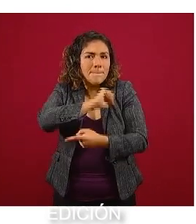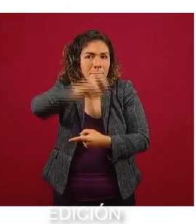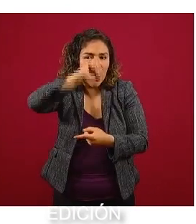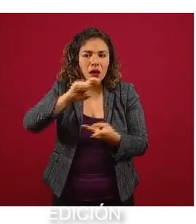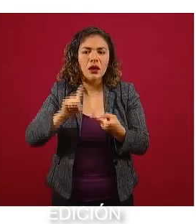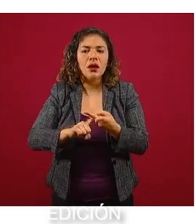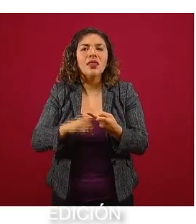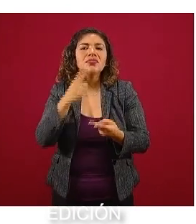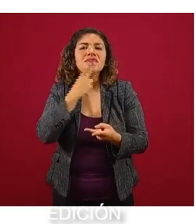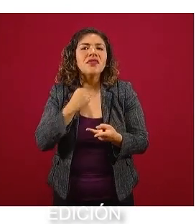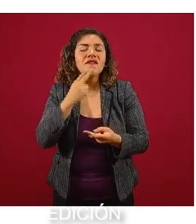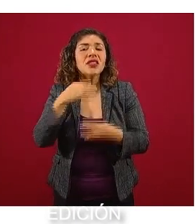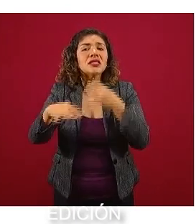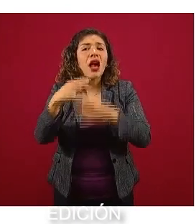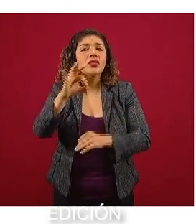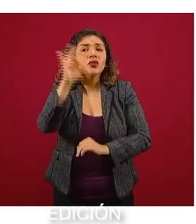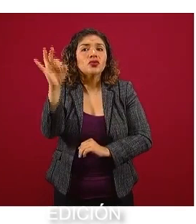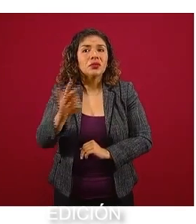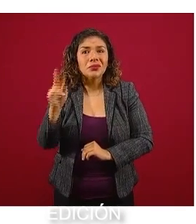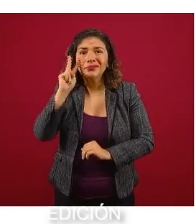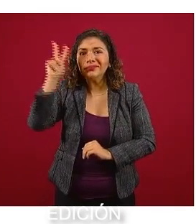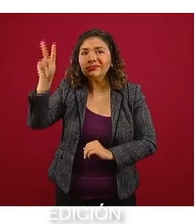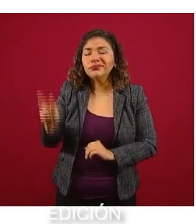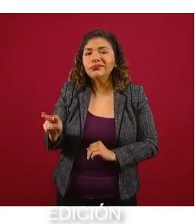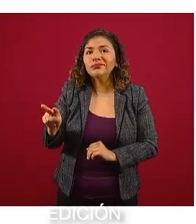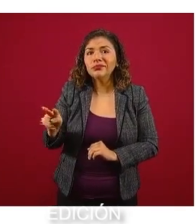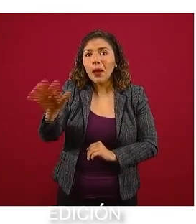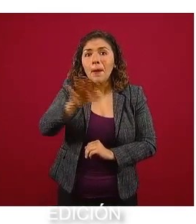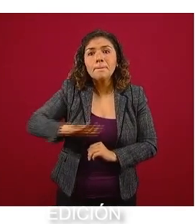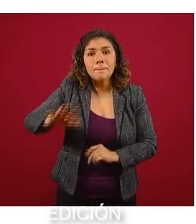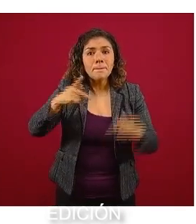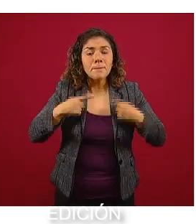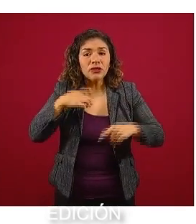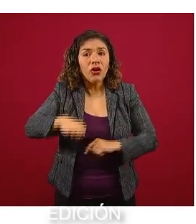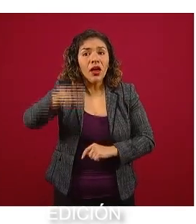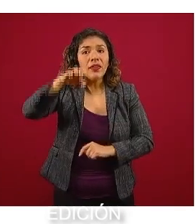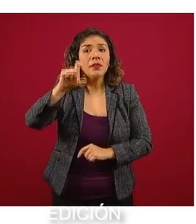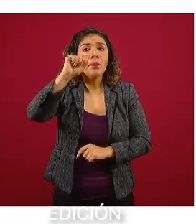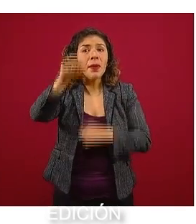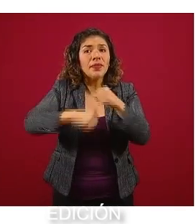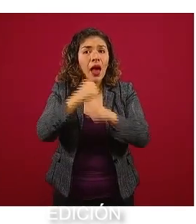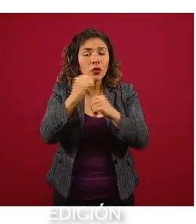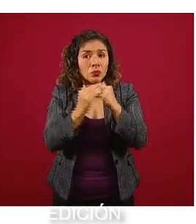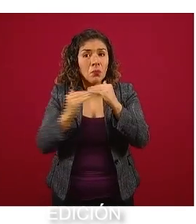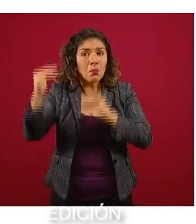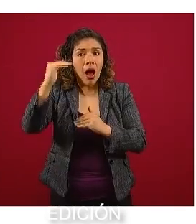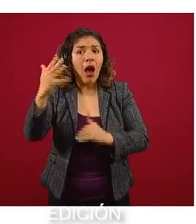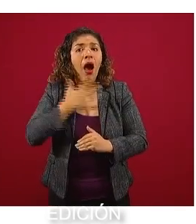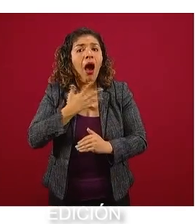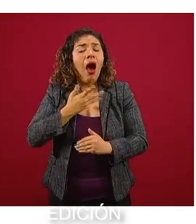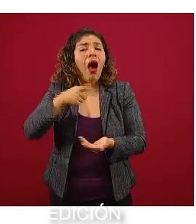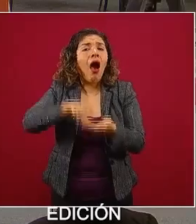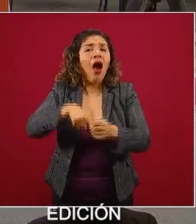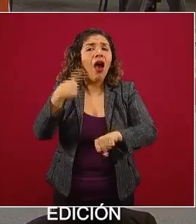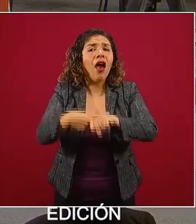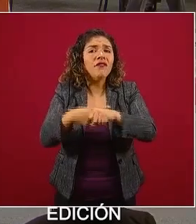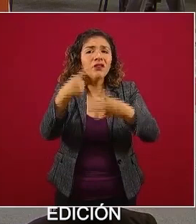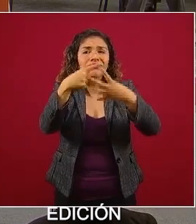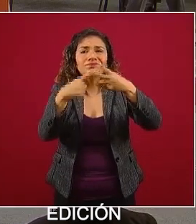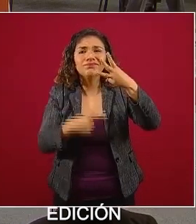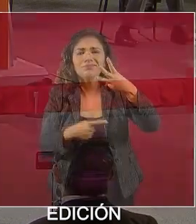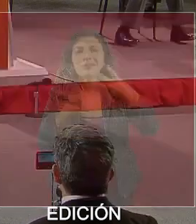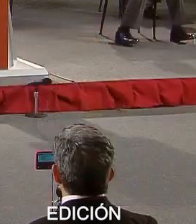y diabetes con 14 por ciento de la población mayor de 20 años tiene estos problemas de salud